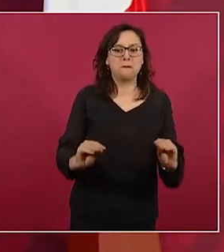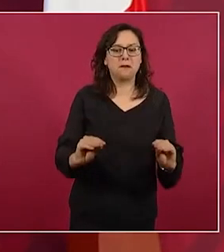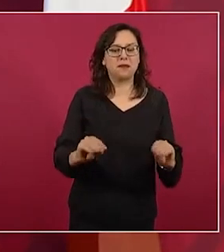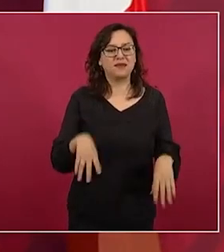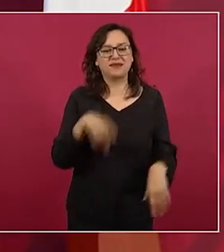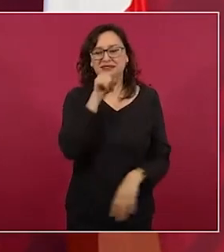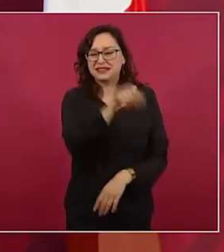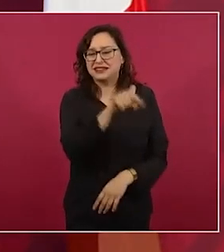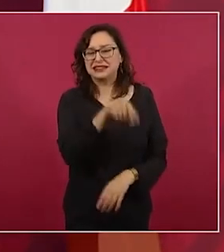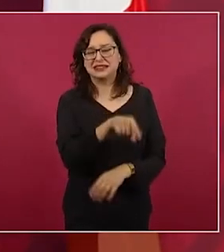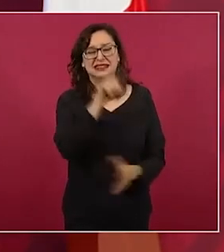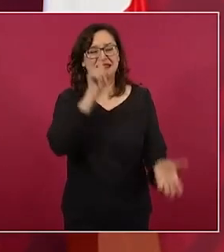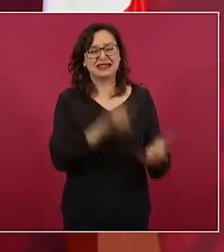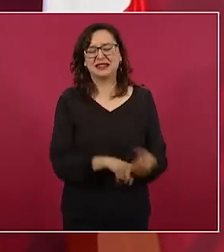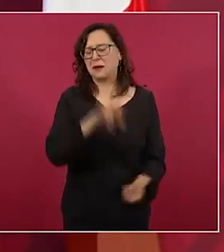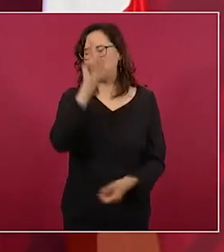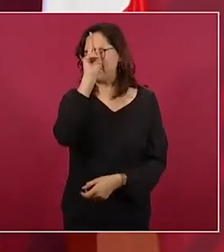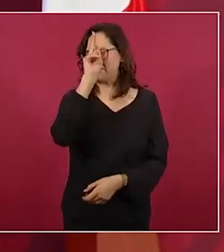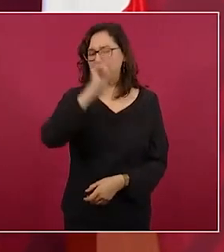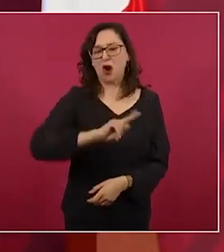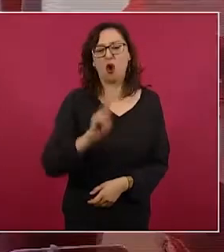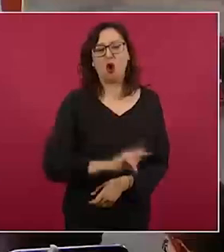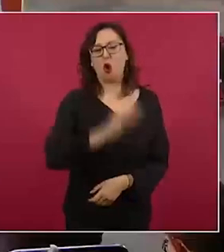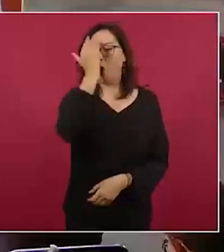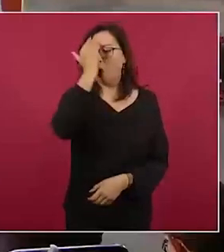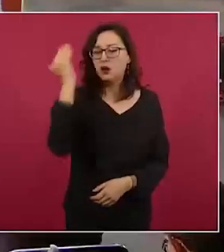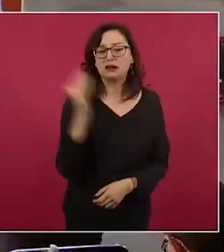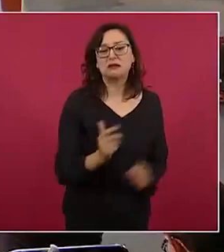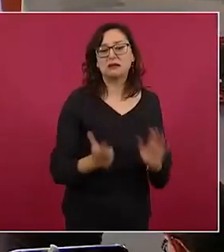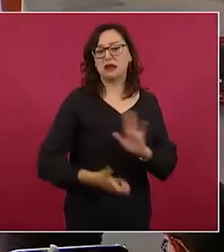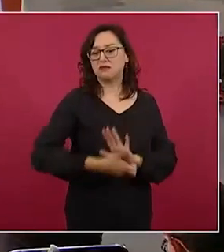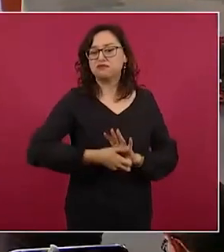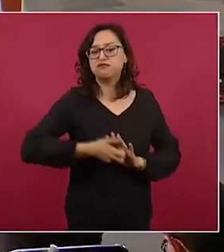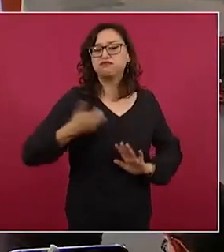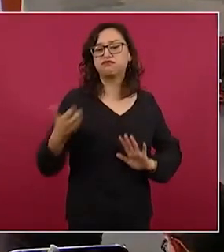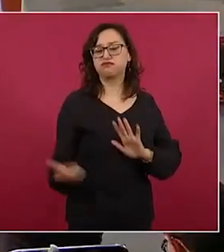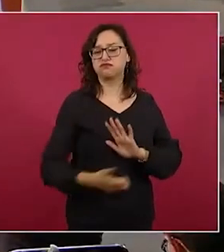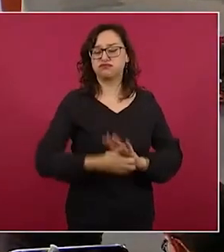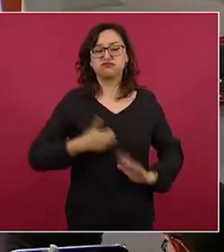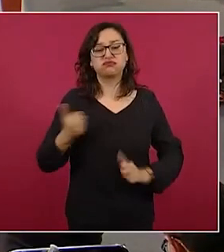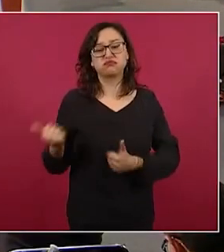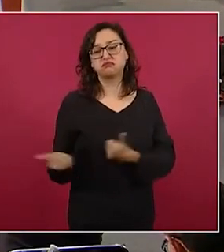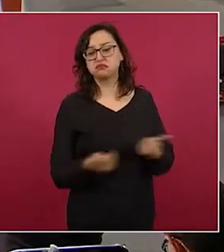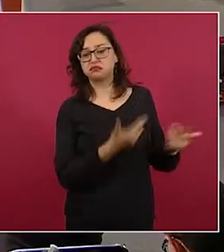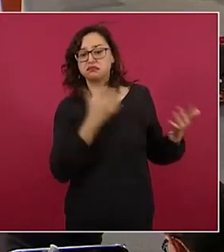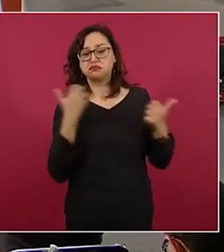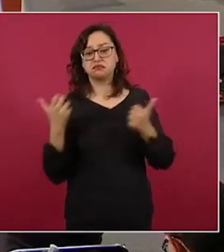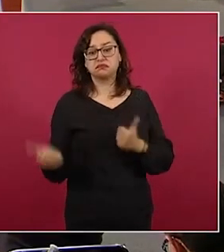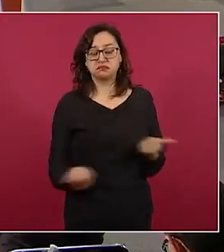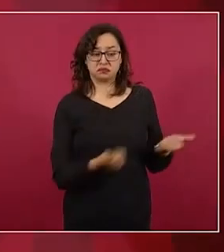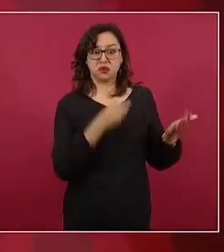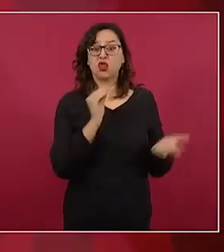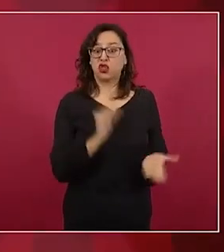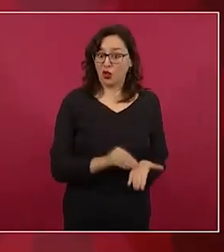y lo siguen haciendo.